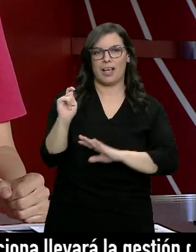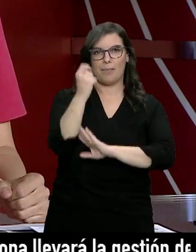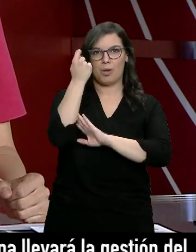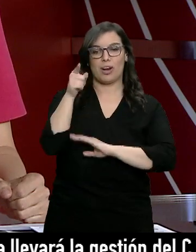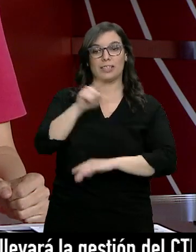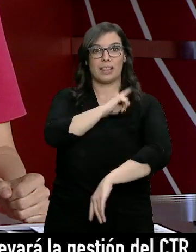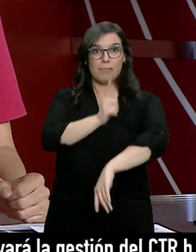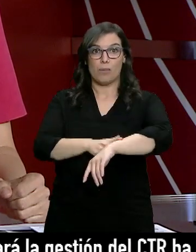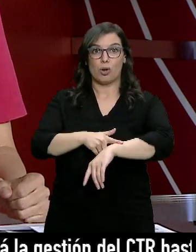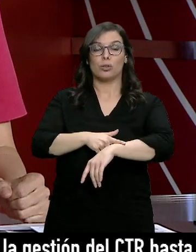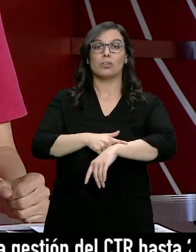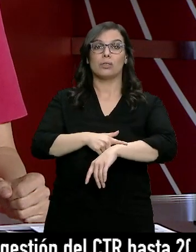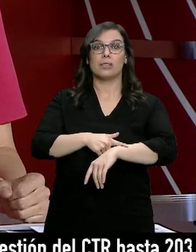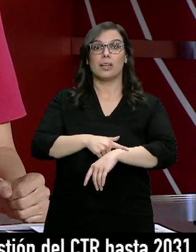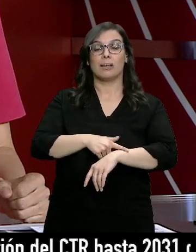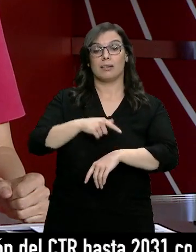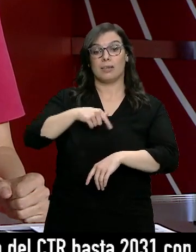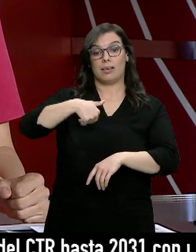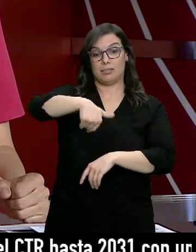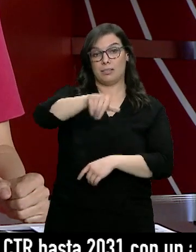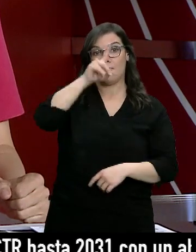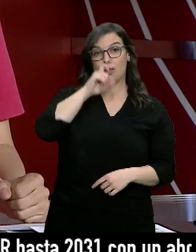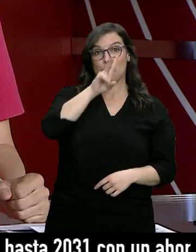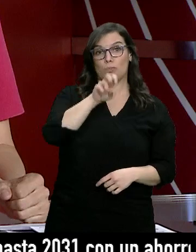que dejará de ser olímpico en París 2024.